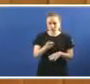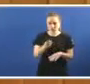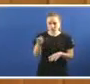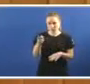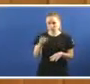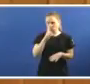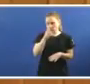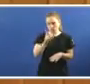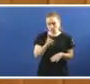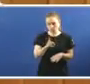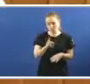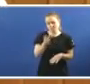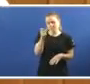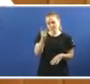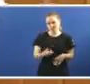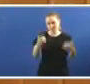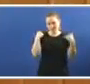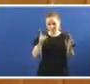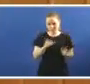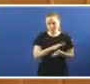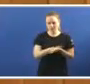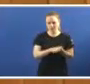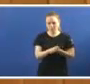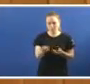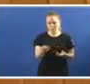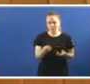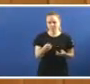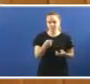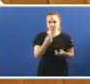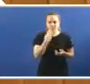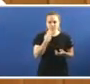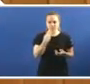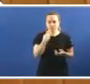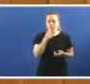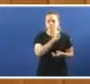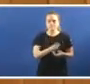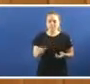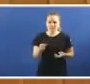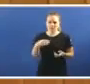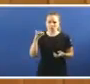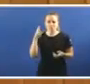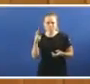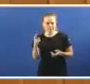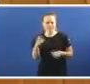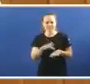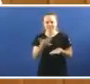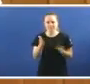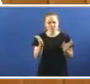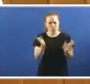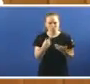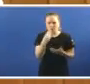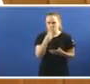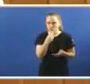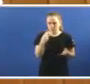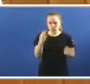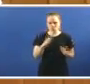directamente Foi a súa xerencia Pero traslada Acusando Aos médicos residentes De falta de sensibilidade E compromiso Das